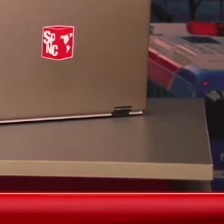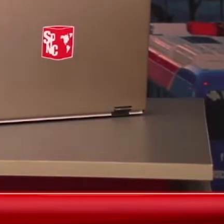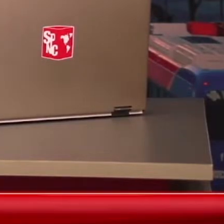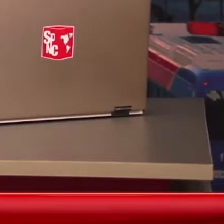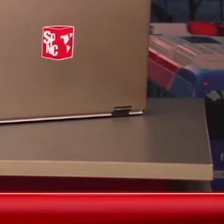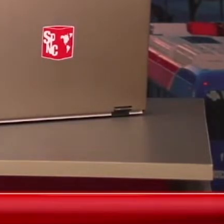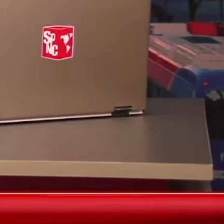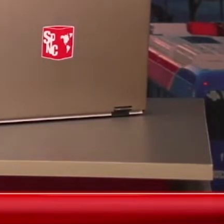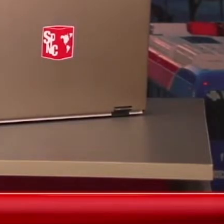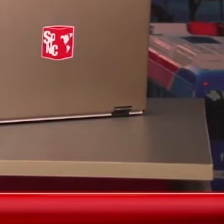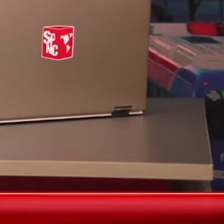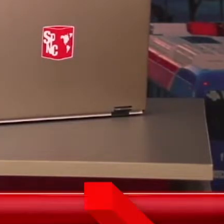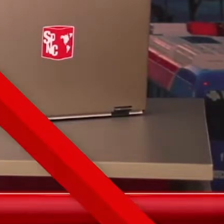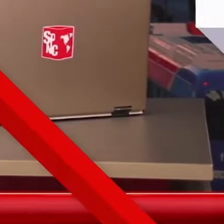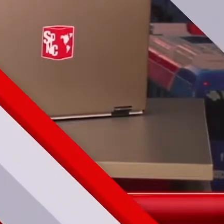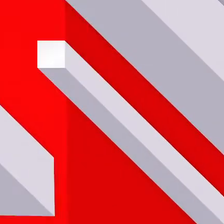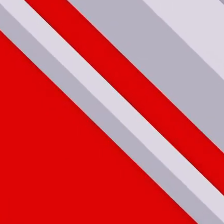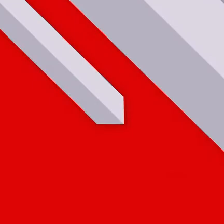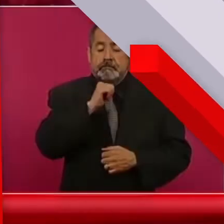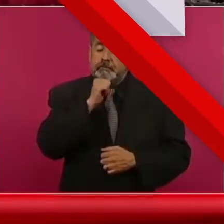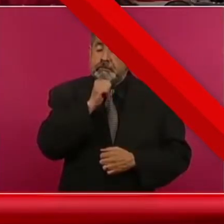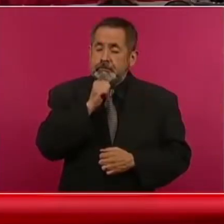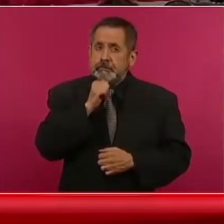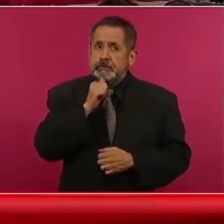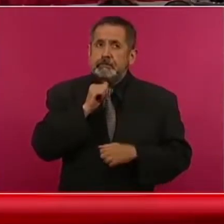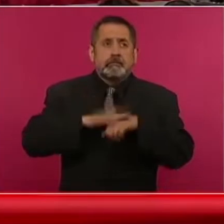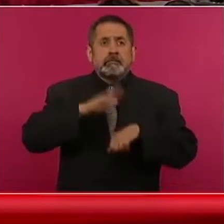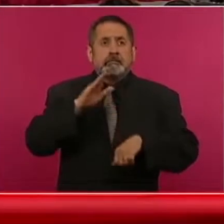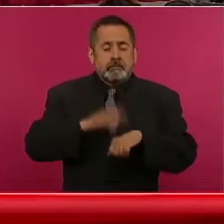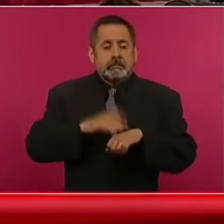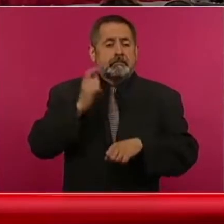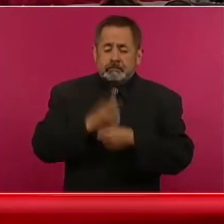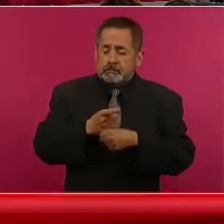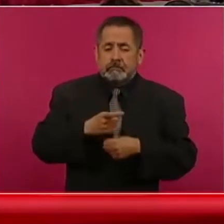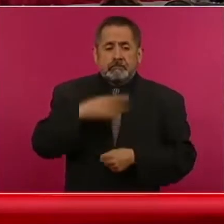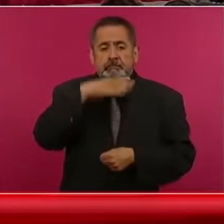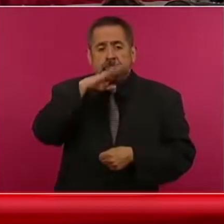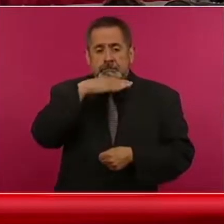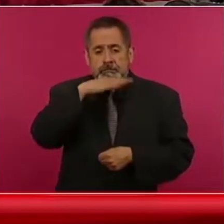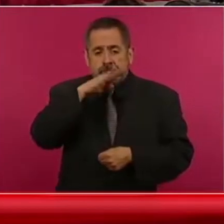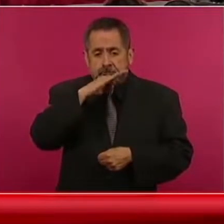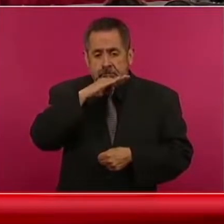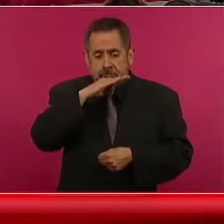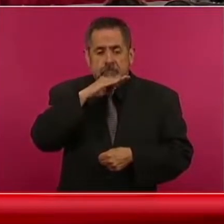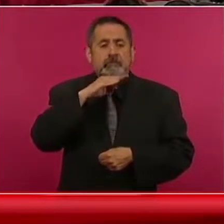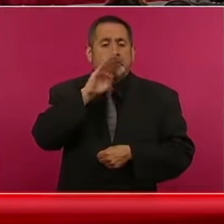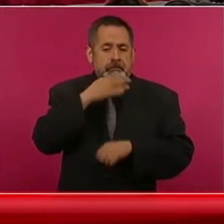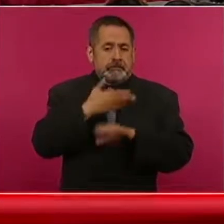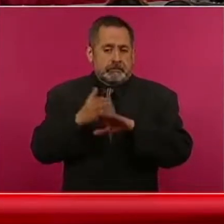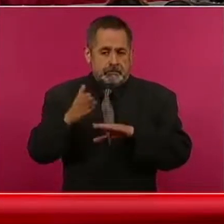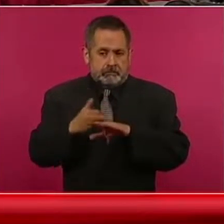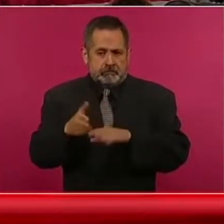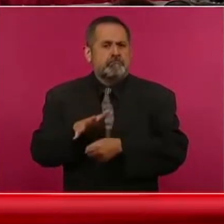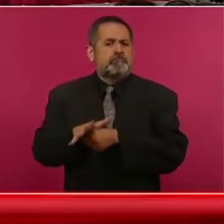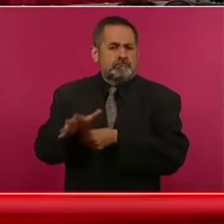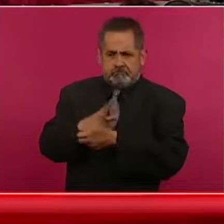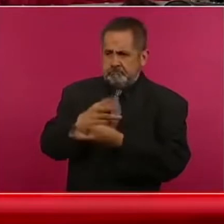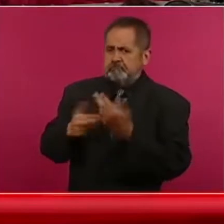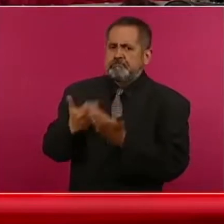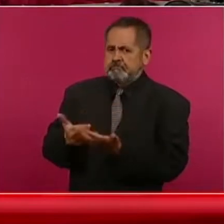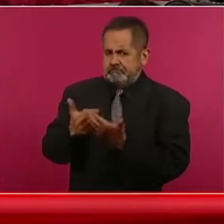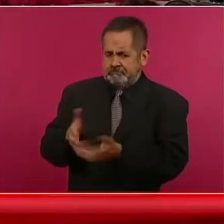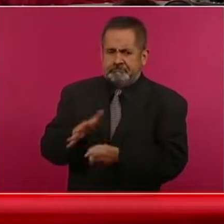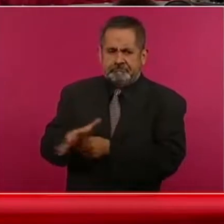medida. Escuchemos lo que dijo en la mañana. En maíz blanco hay autosuficiencia,